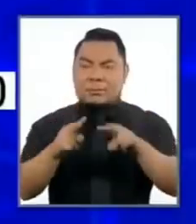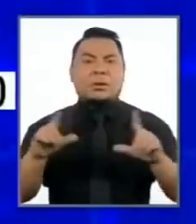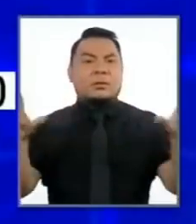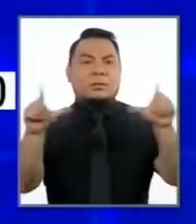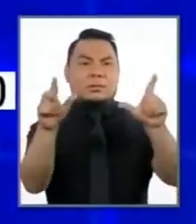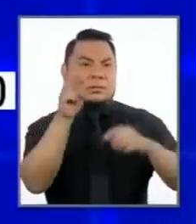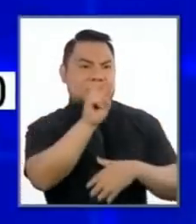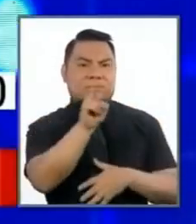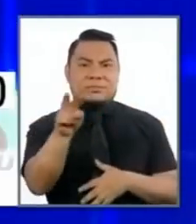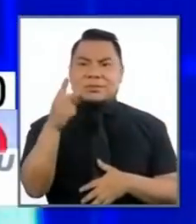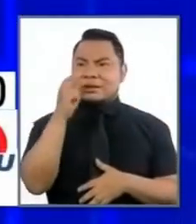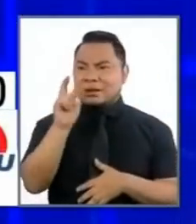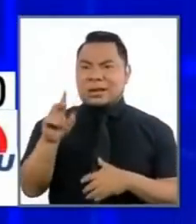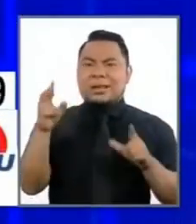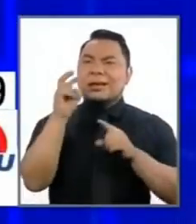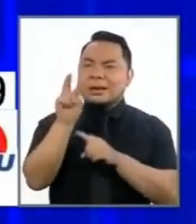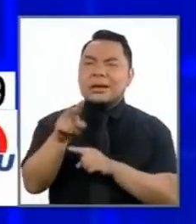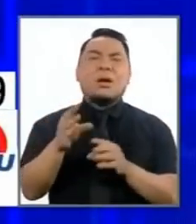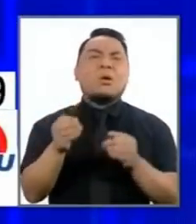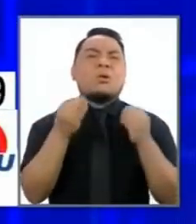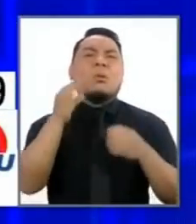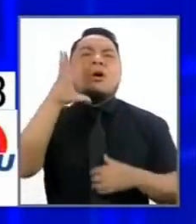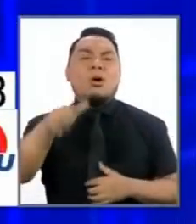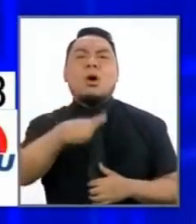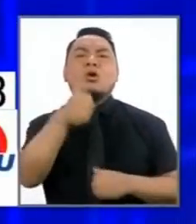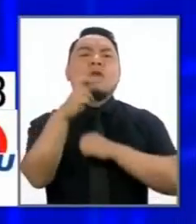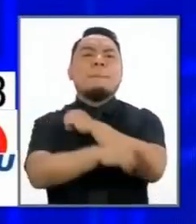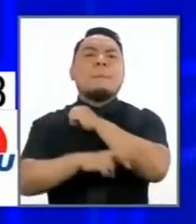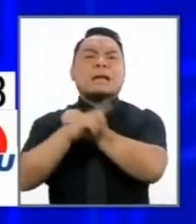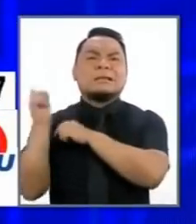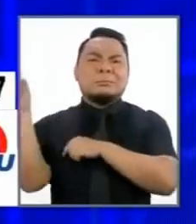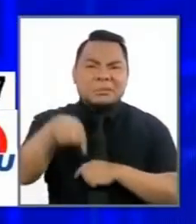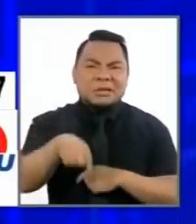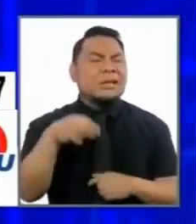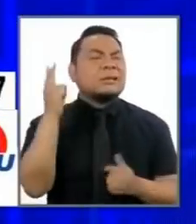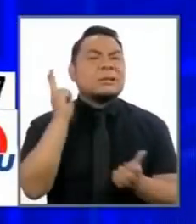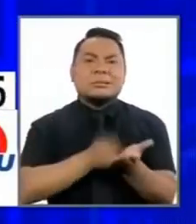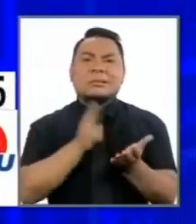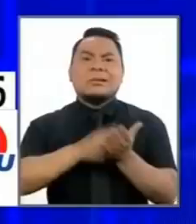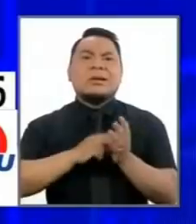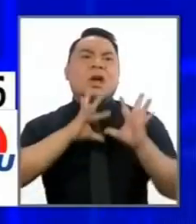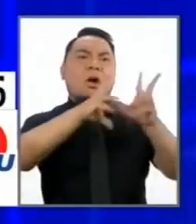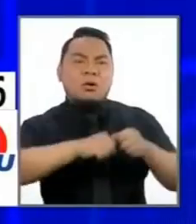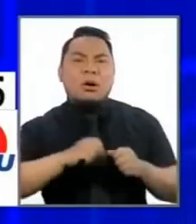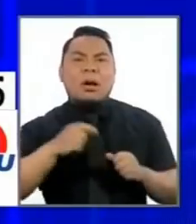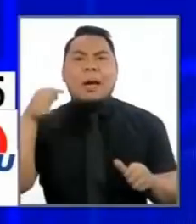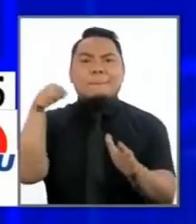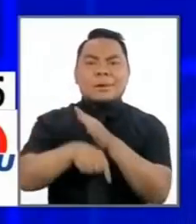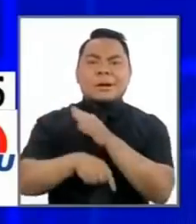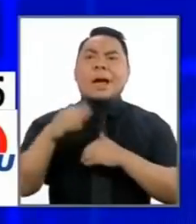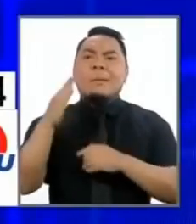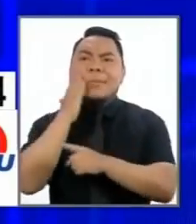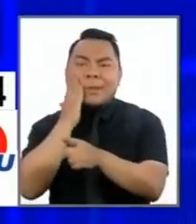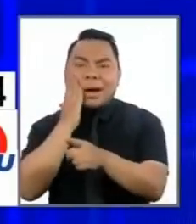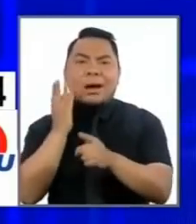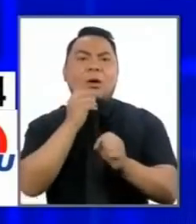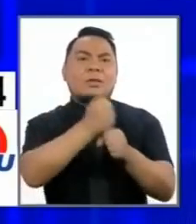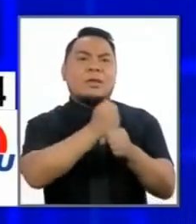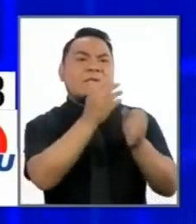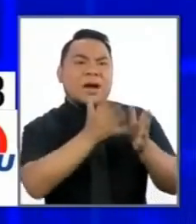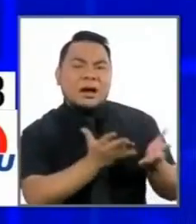los medios de comunicación cómo delincuentes extranjeros asaltan y asesinan a nuestras madres, a nuestros